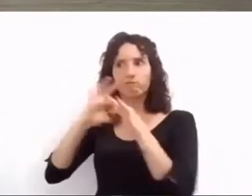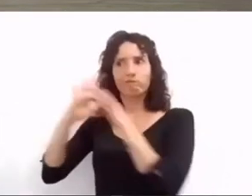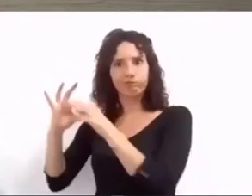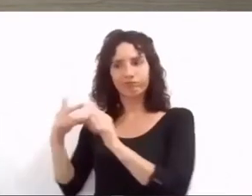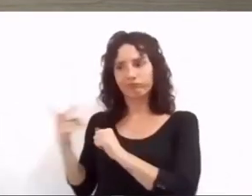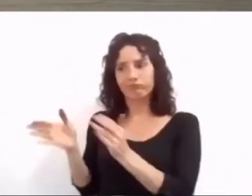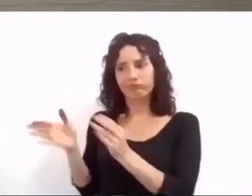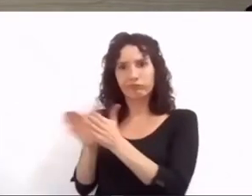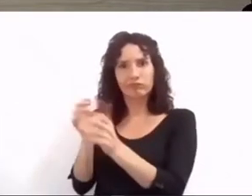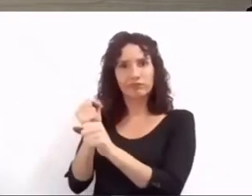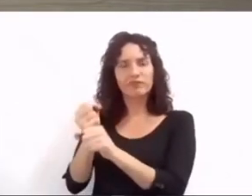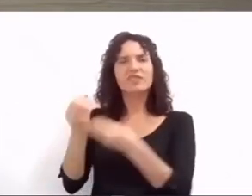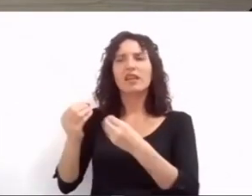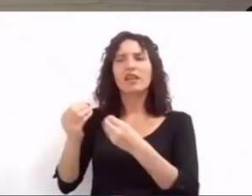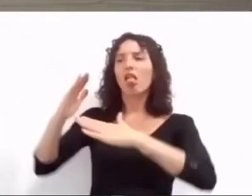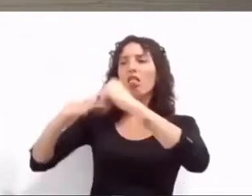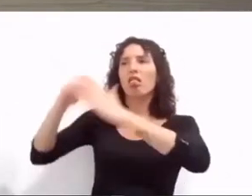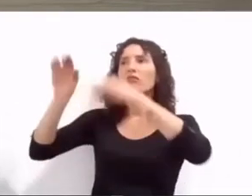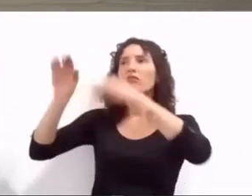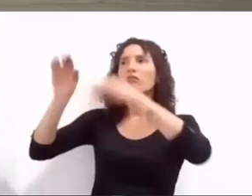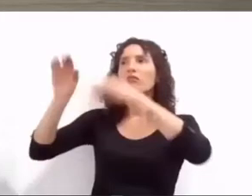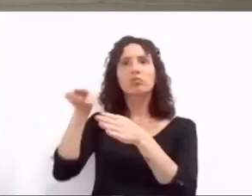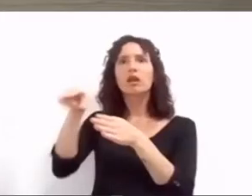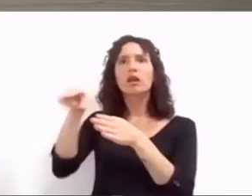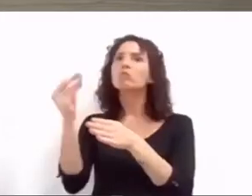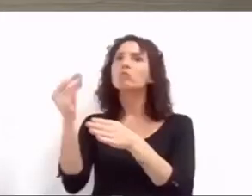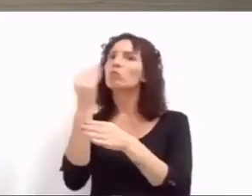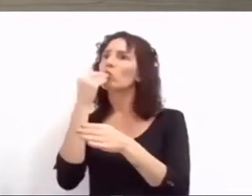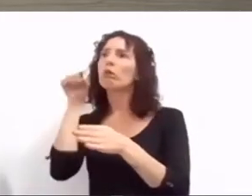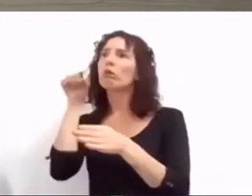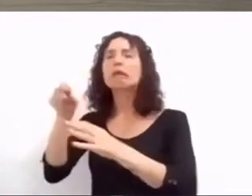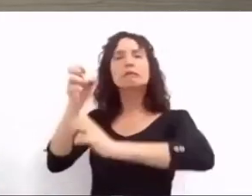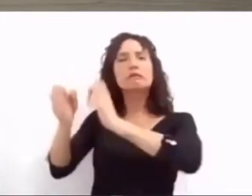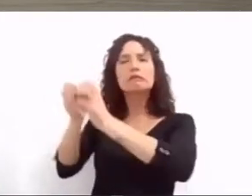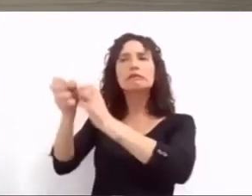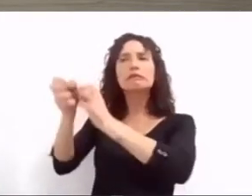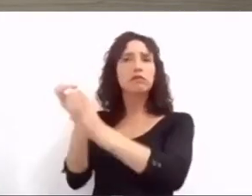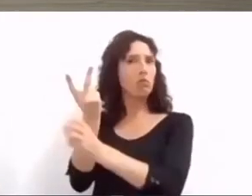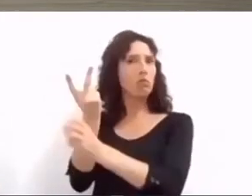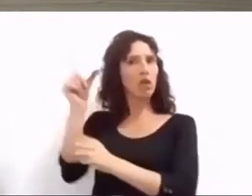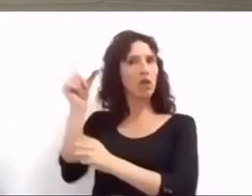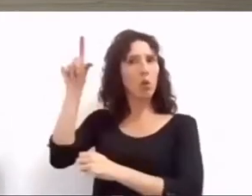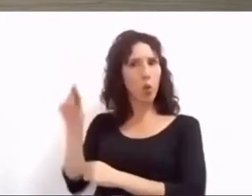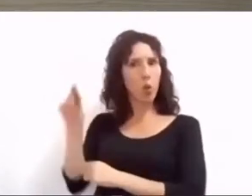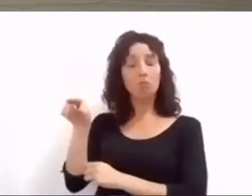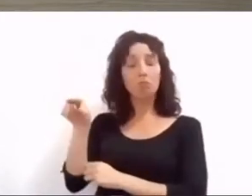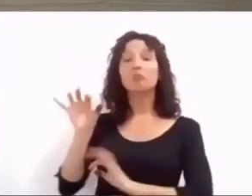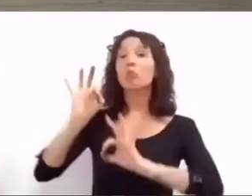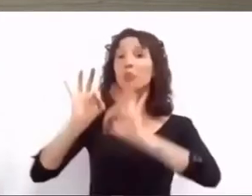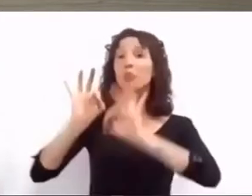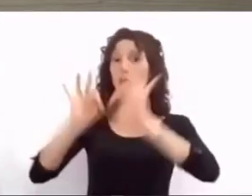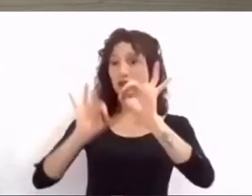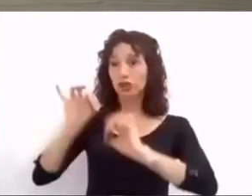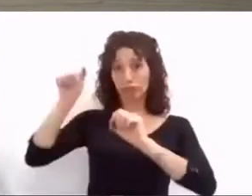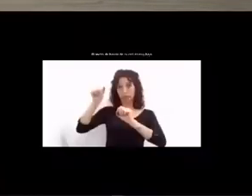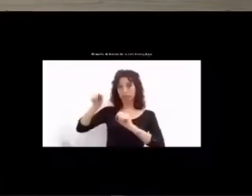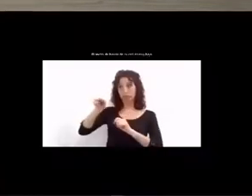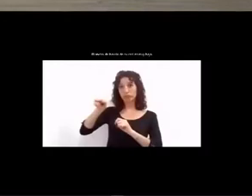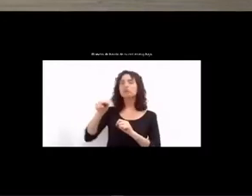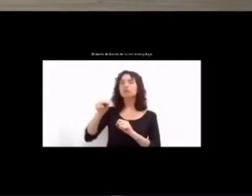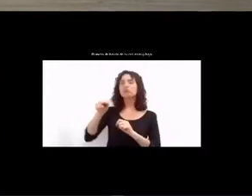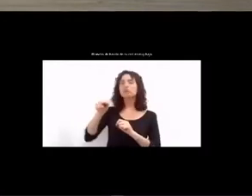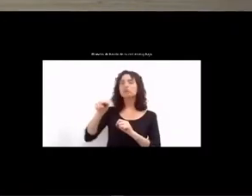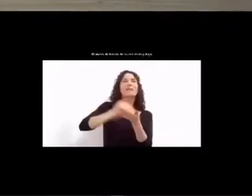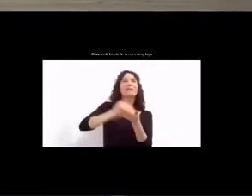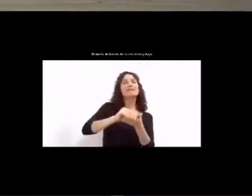planta industrial para la elaboración de alimentos de alto valor nutricional a bajo costo proyecto que se suma a algunas iniciativas